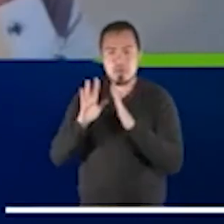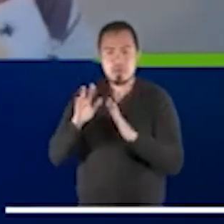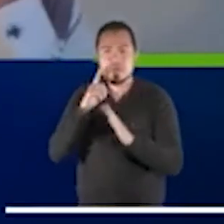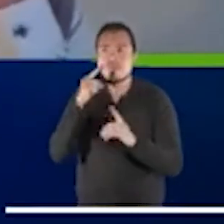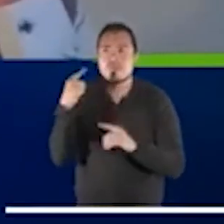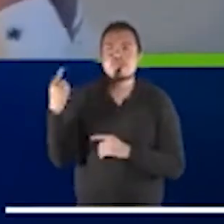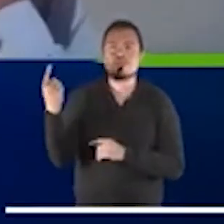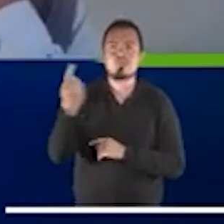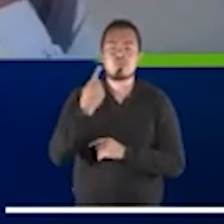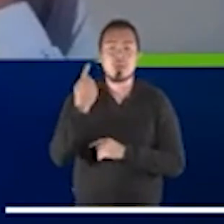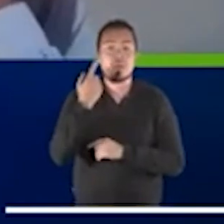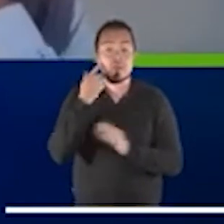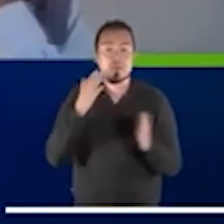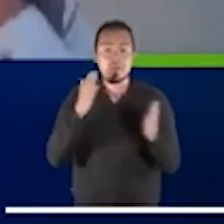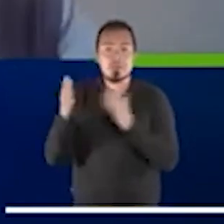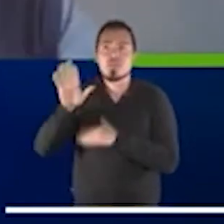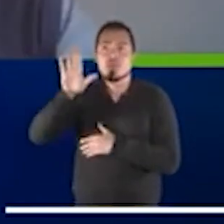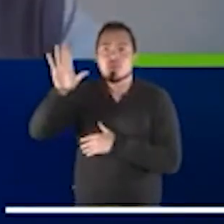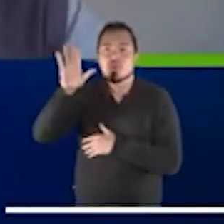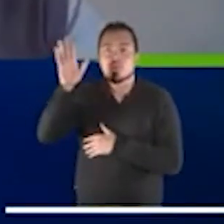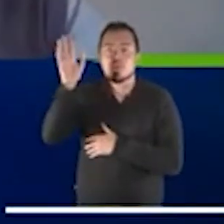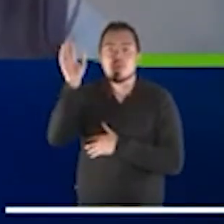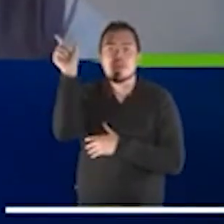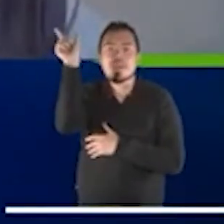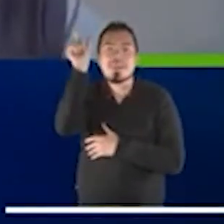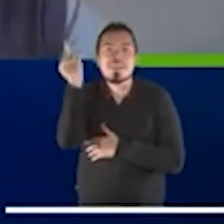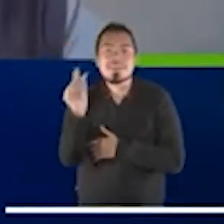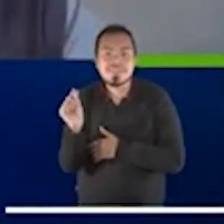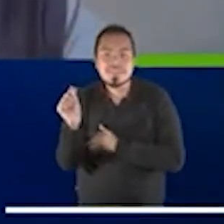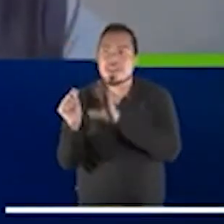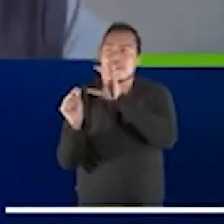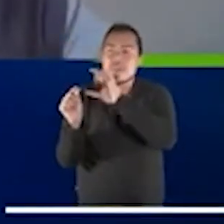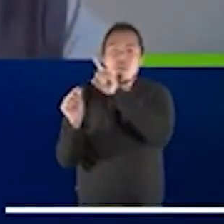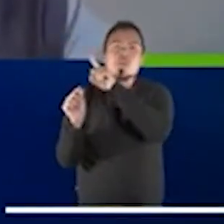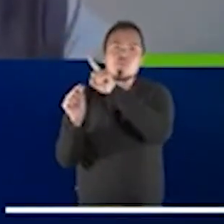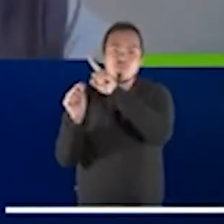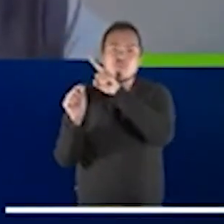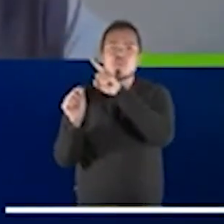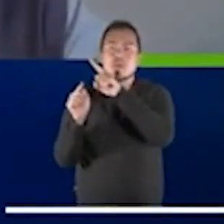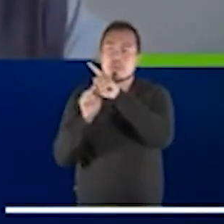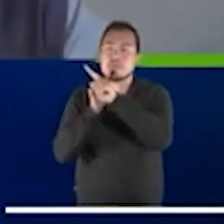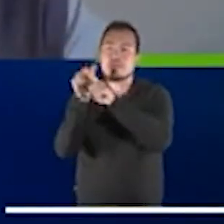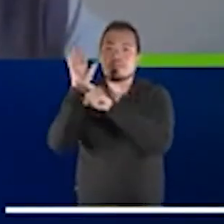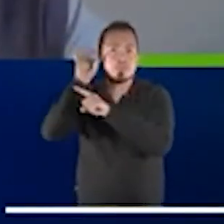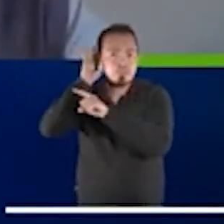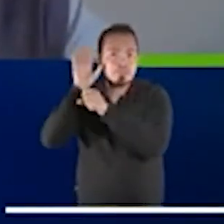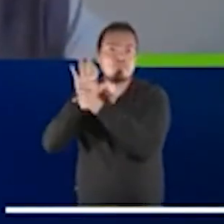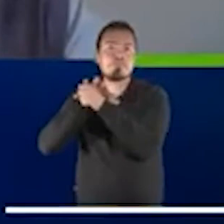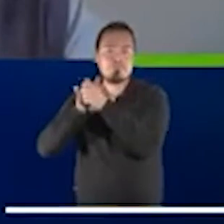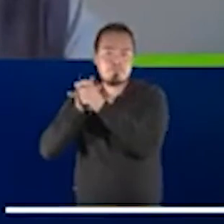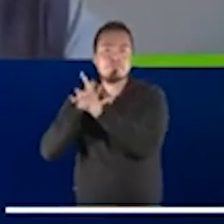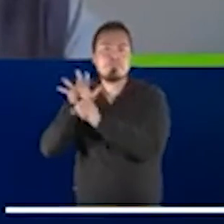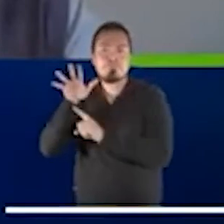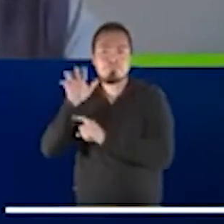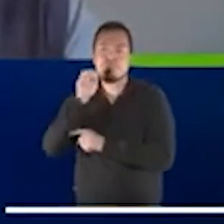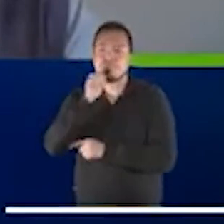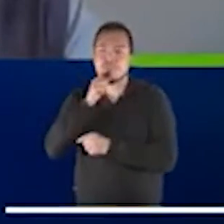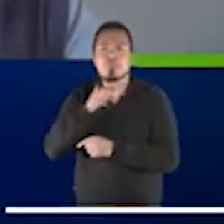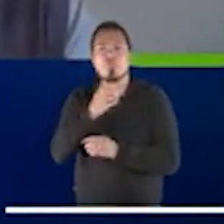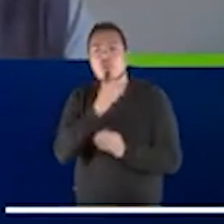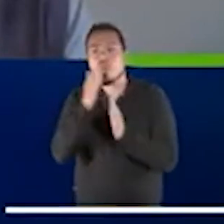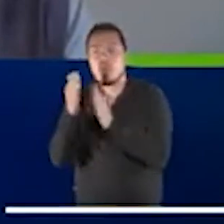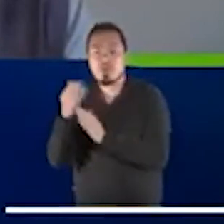Lombardía, en Italia la región más afectada de Italia y en Cataluña, en España empezaron a hacer encuentros